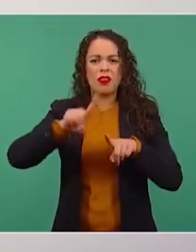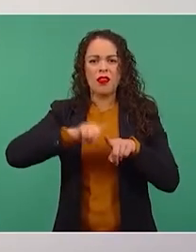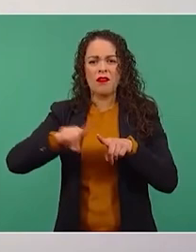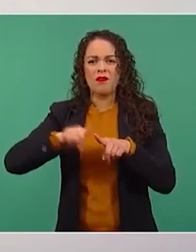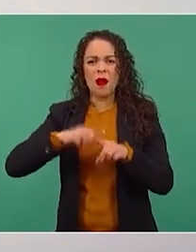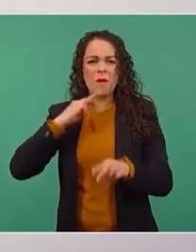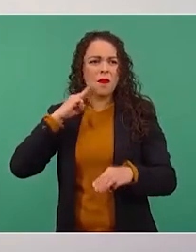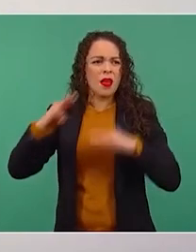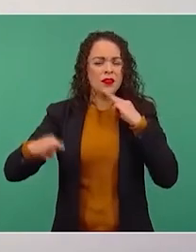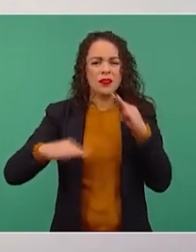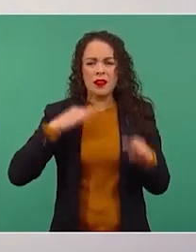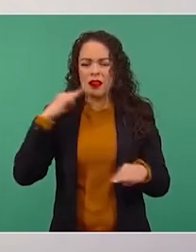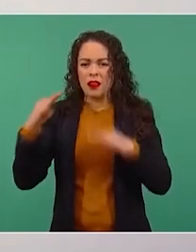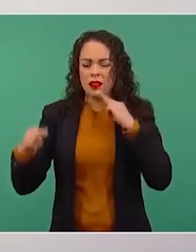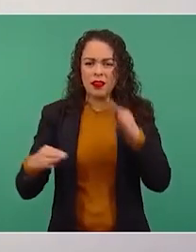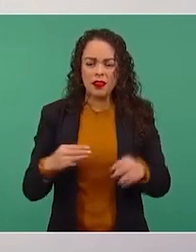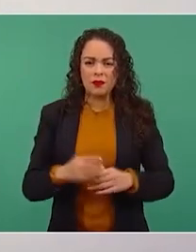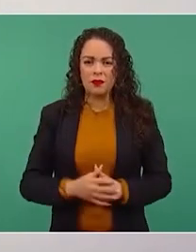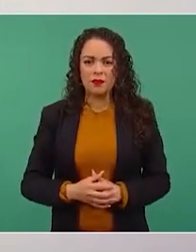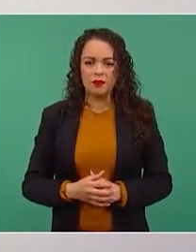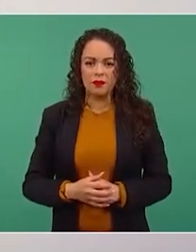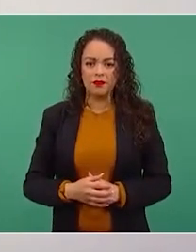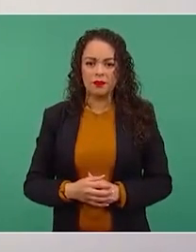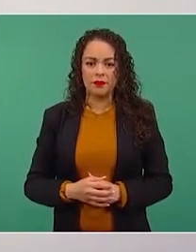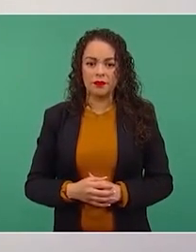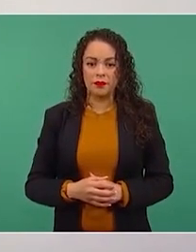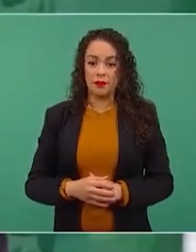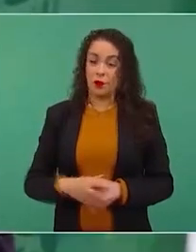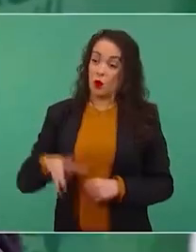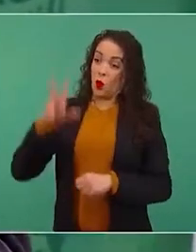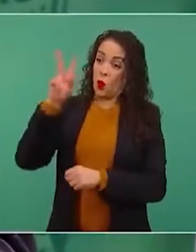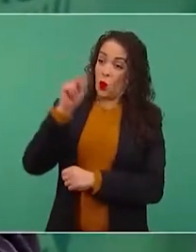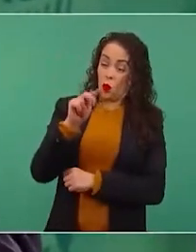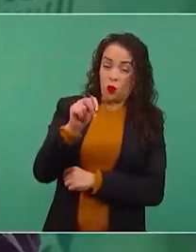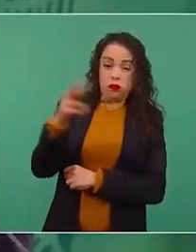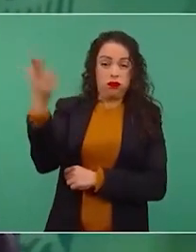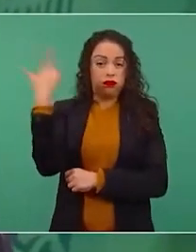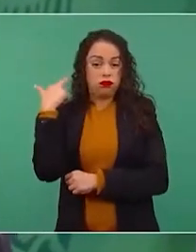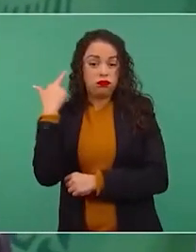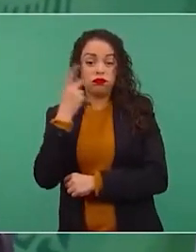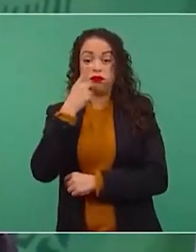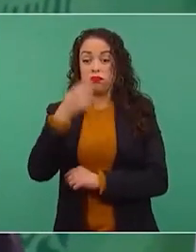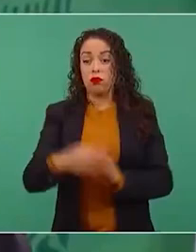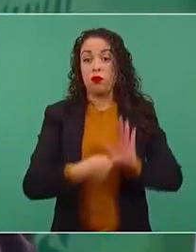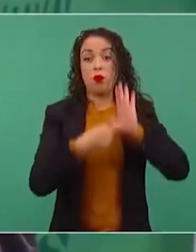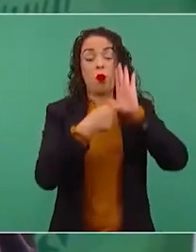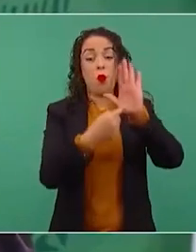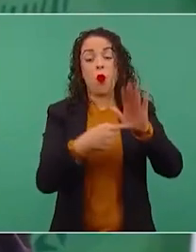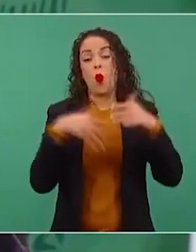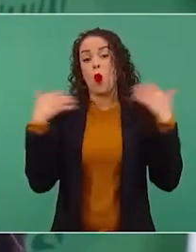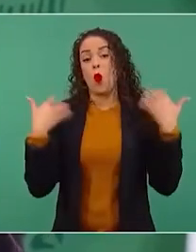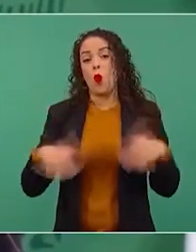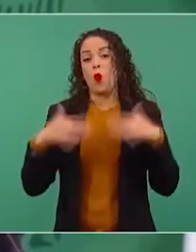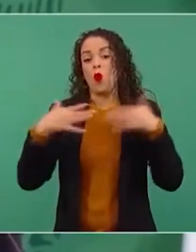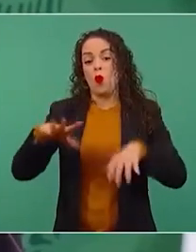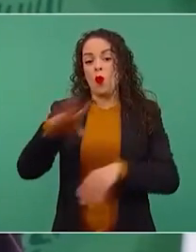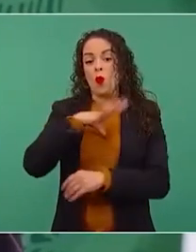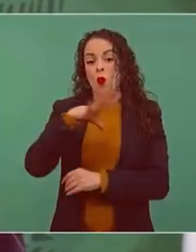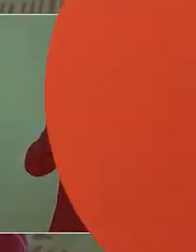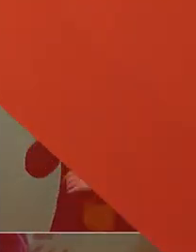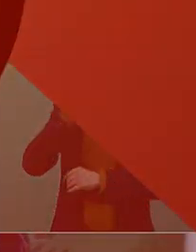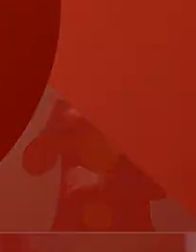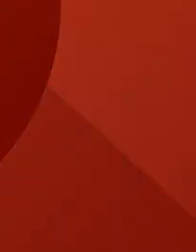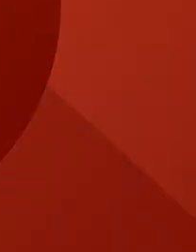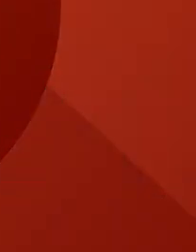cuando en todos los medios y en la televisión salía de que teníamos un tesoro en las aguas